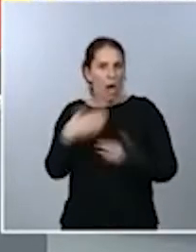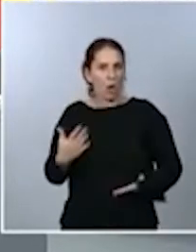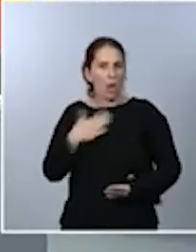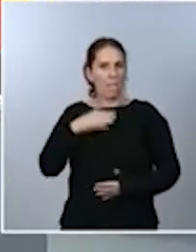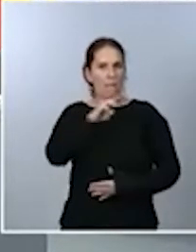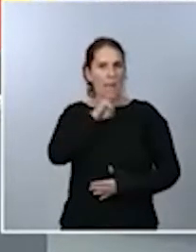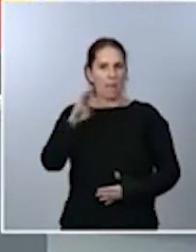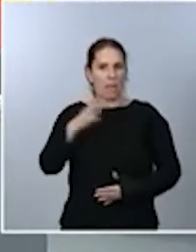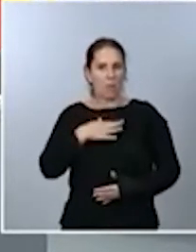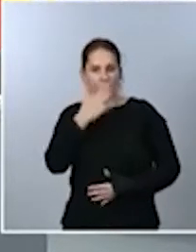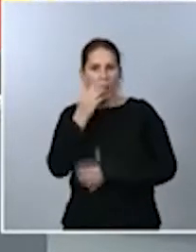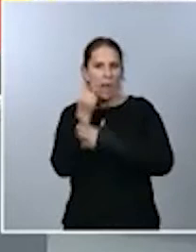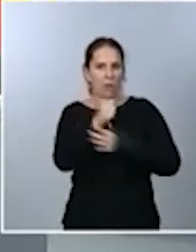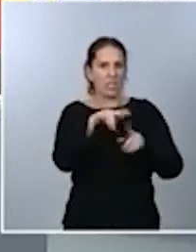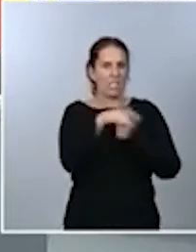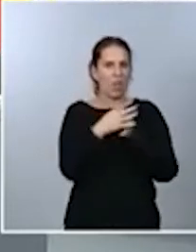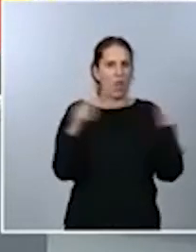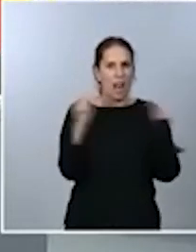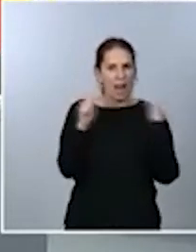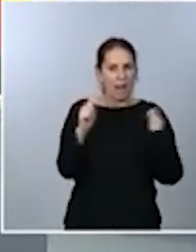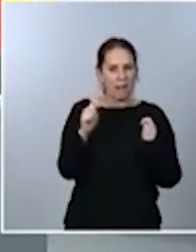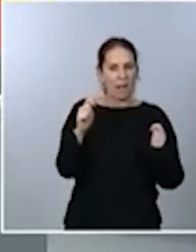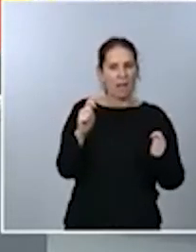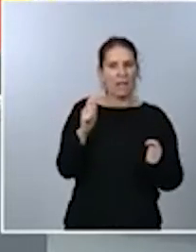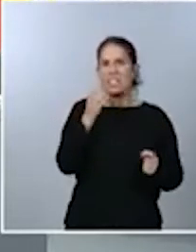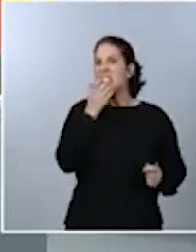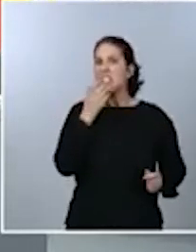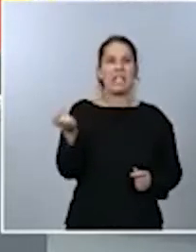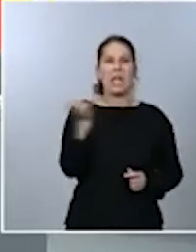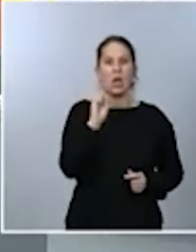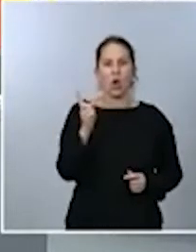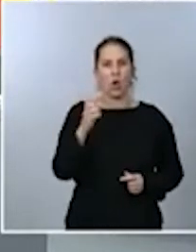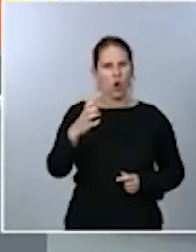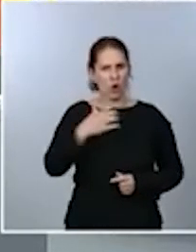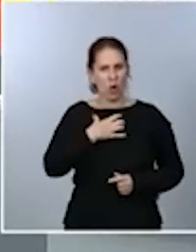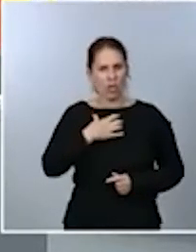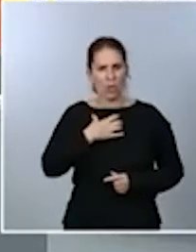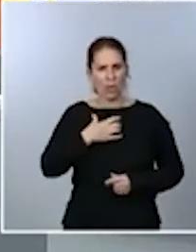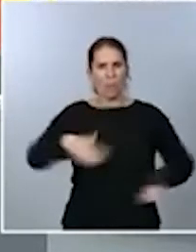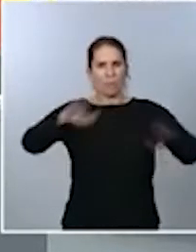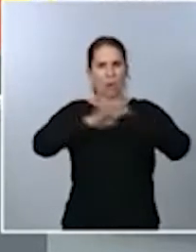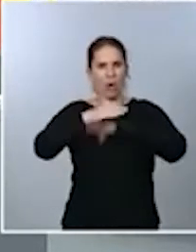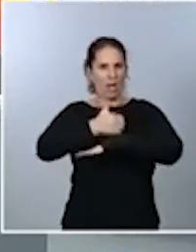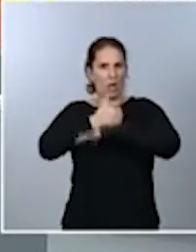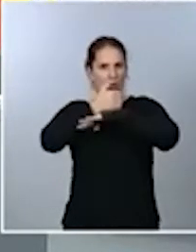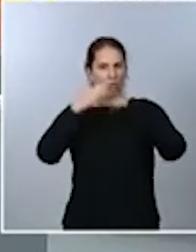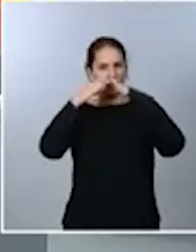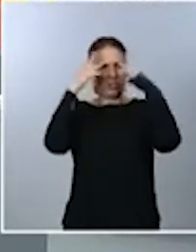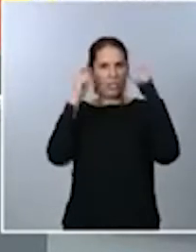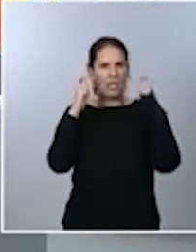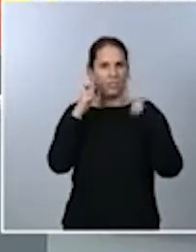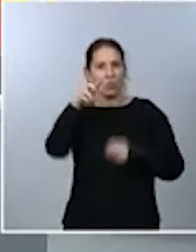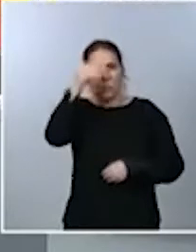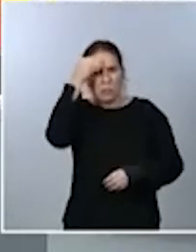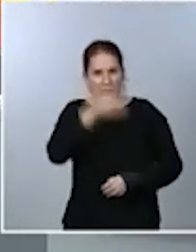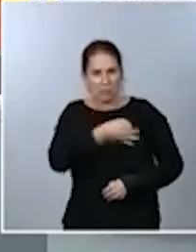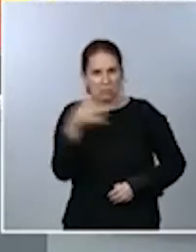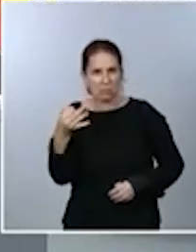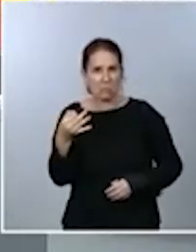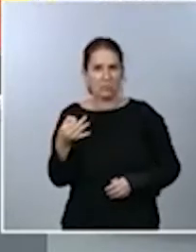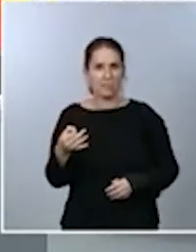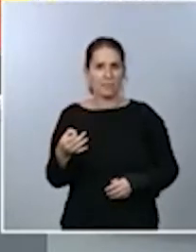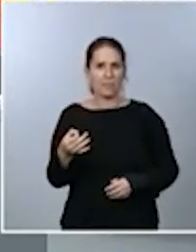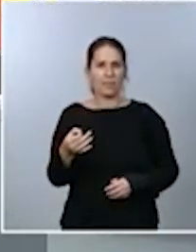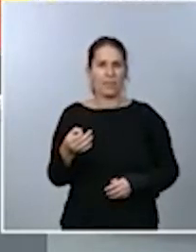estado de alarma? Y, si no, no se puede hacer un toque de queda, que es algo que ustedes consideran conveniente, porque no habría apoyo político. Estamos